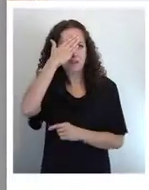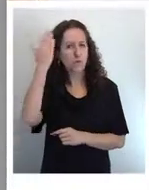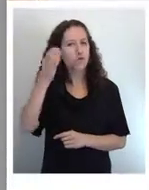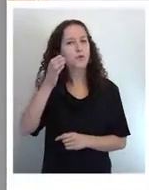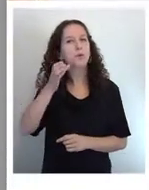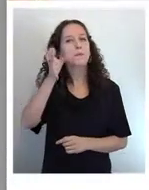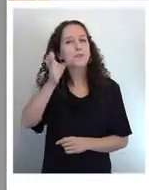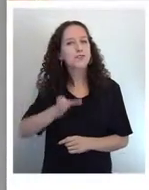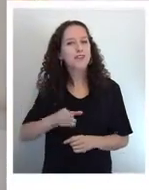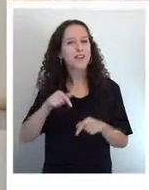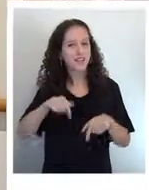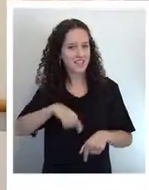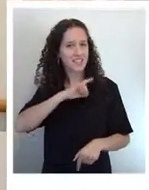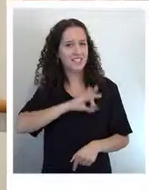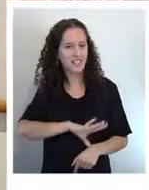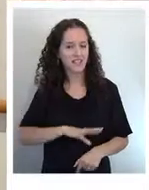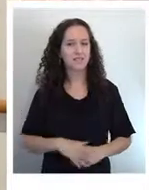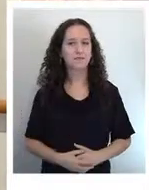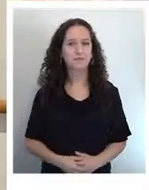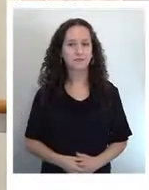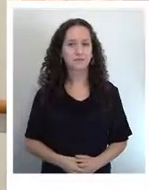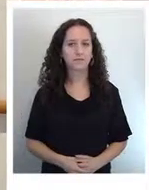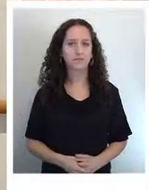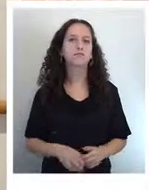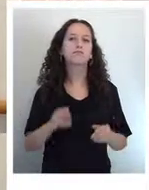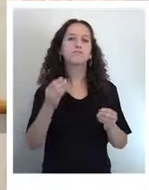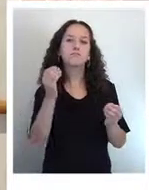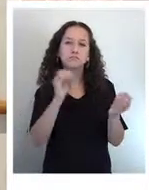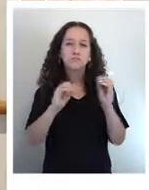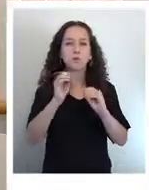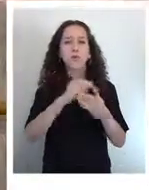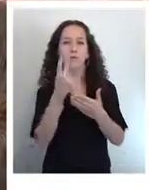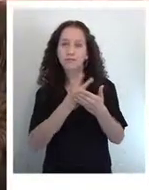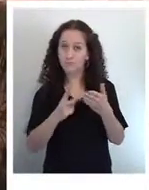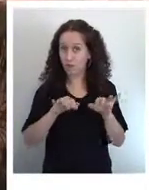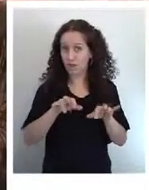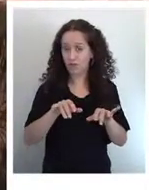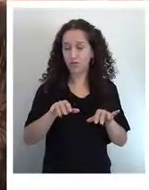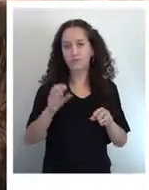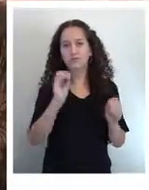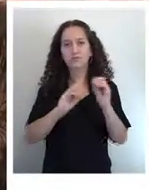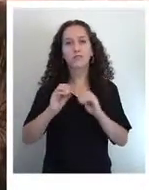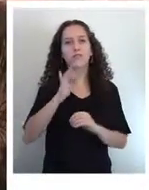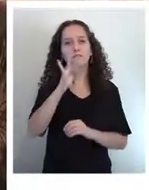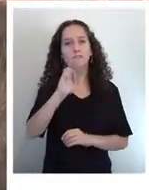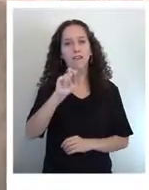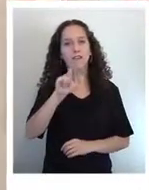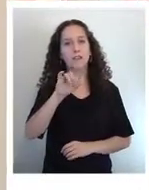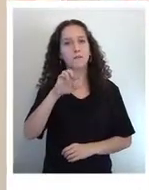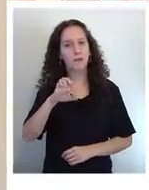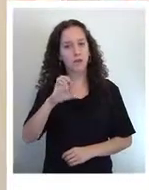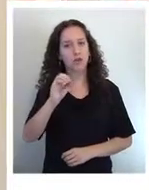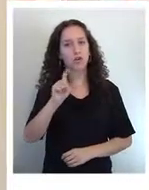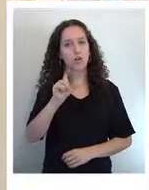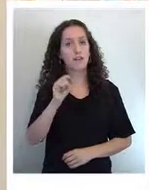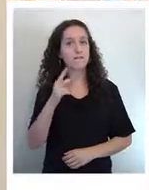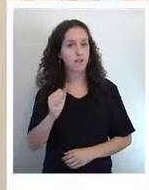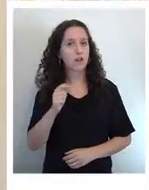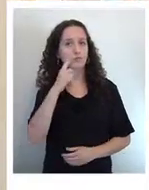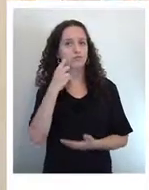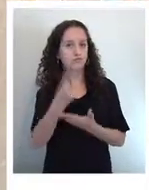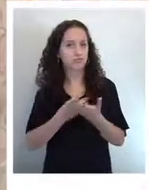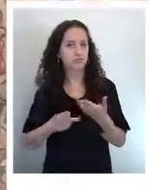personajes de nuestro país, realizadas en técnica digital por Felipe Oliva, diseñador gráfico.